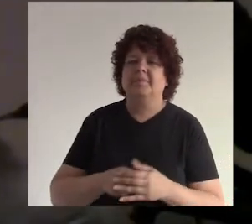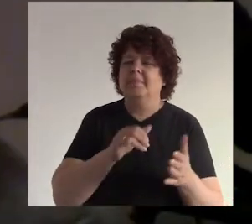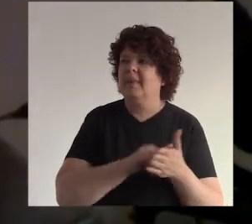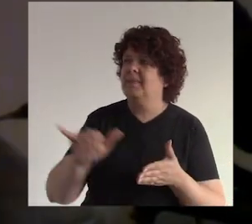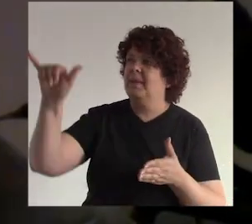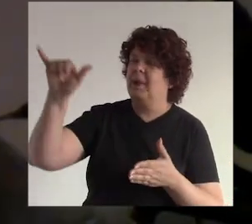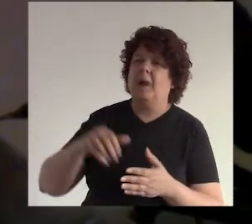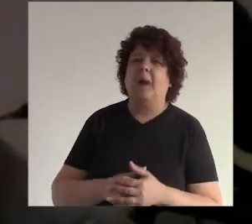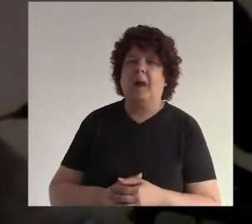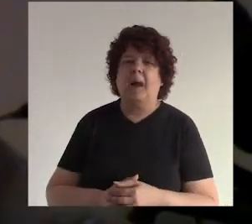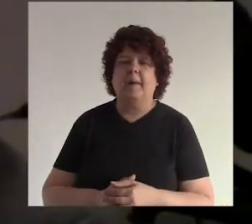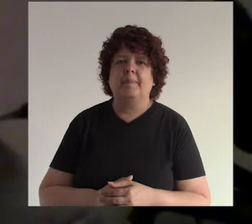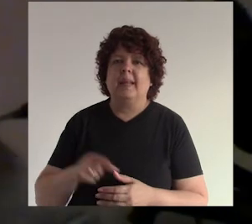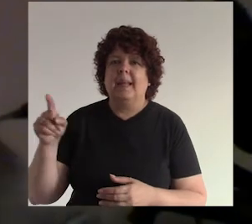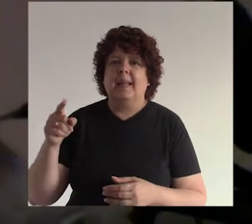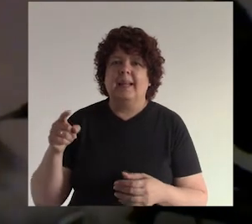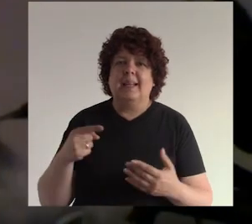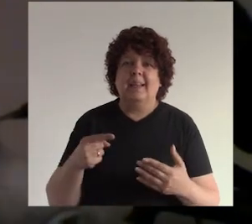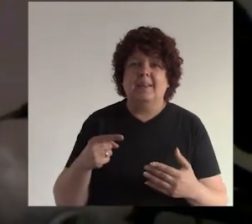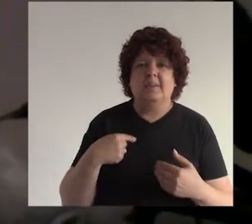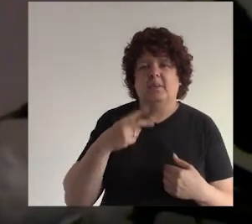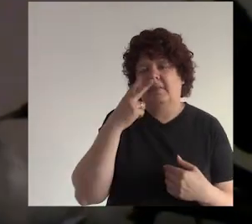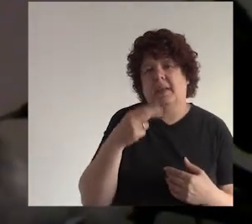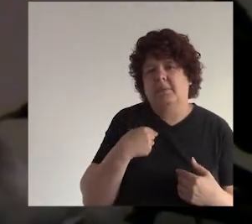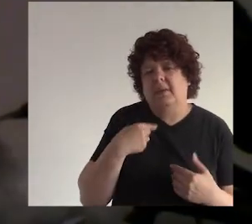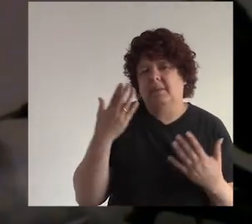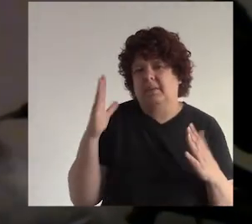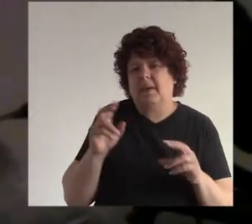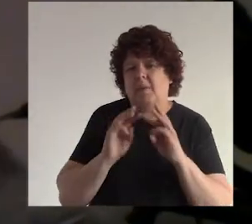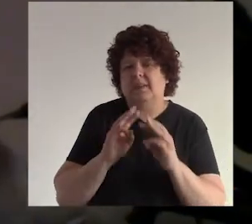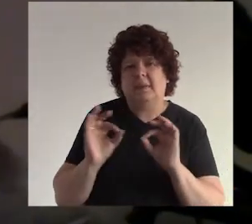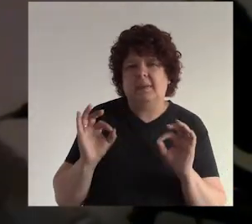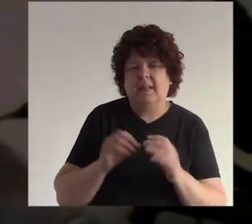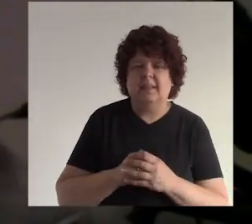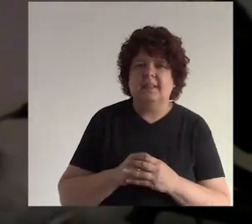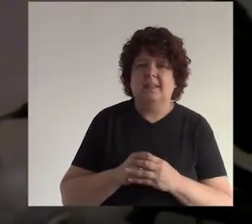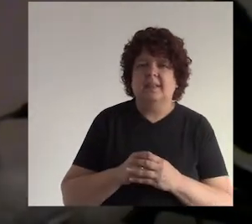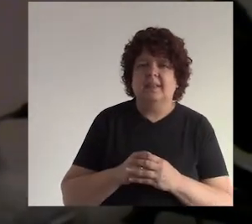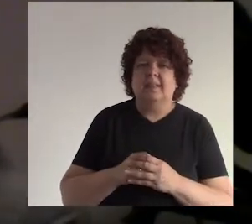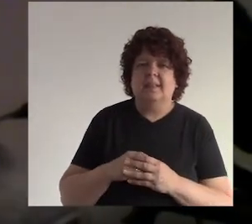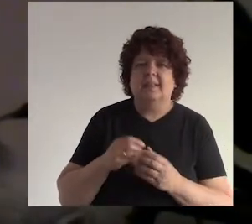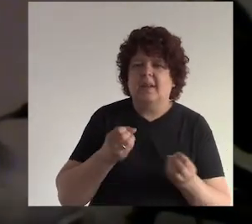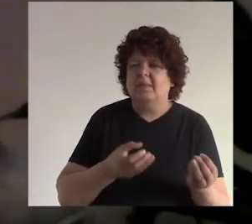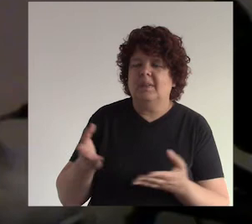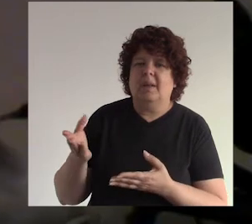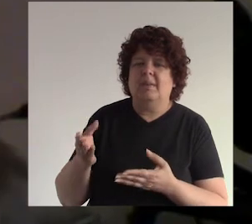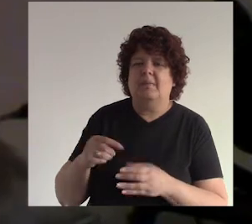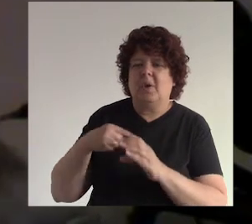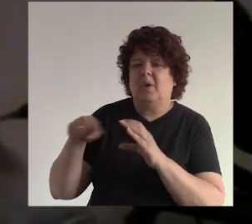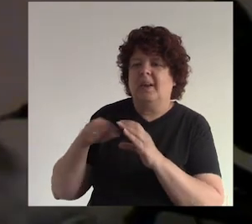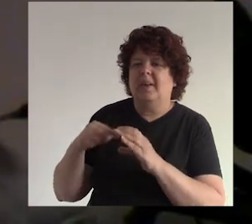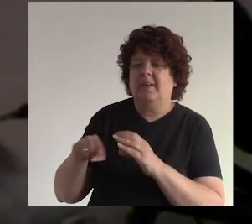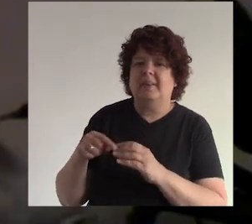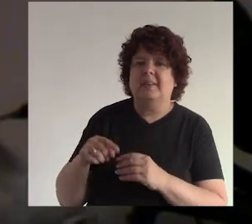se la mandaba al hijo y el hijo yo no lo veía obviamente porque no había whatsapp ni nada de estas cosas se lo mandaba por